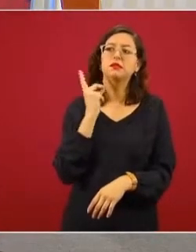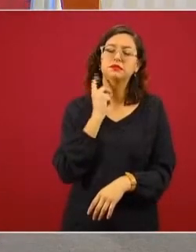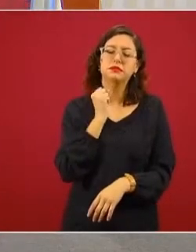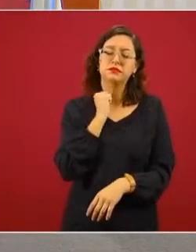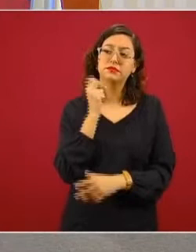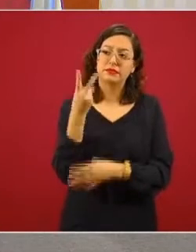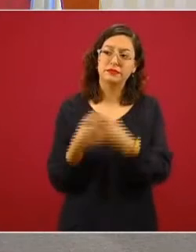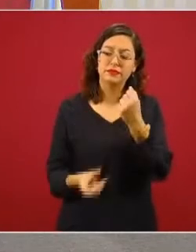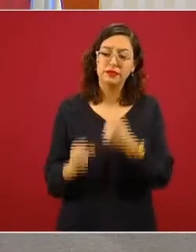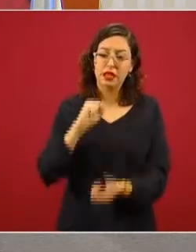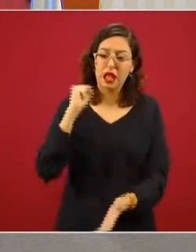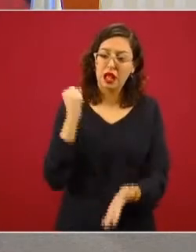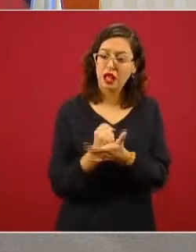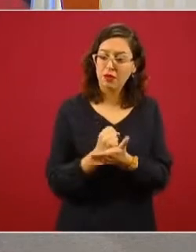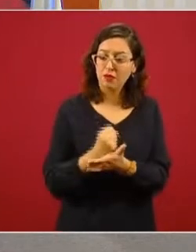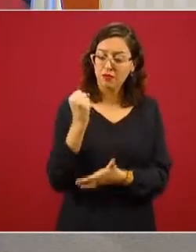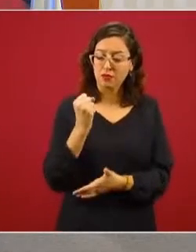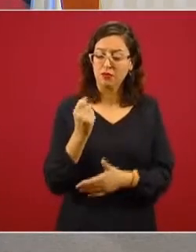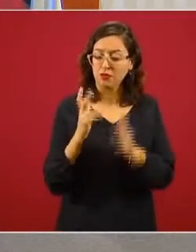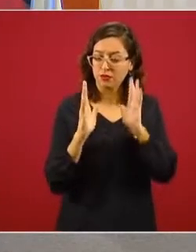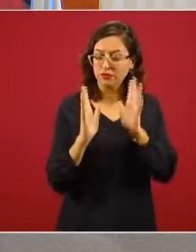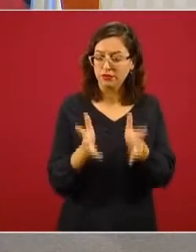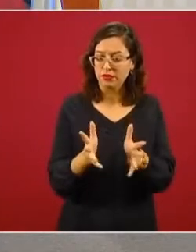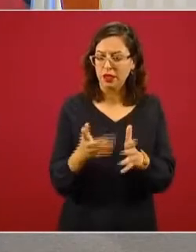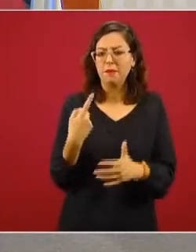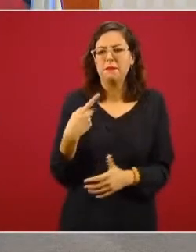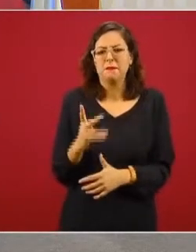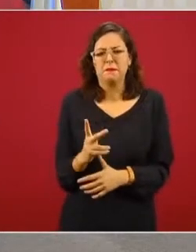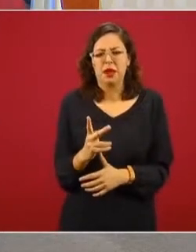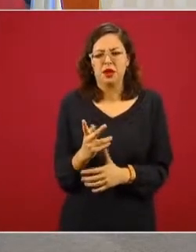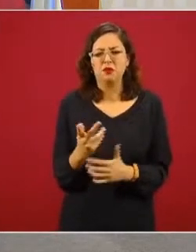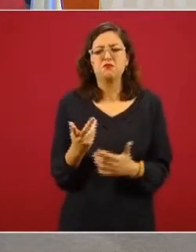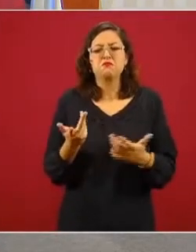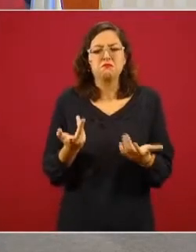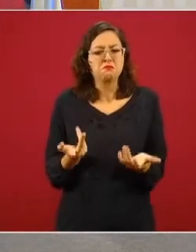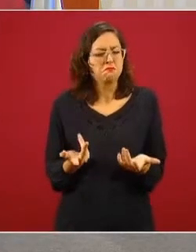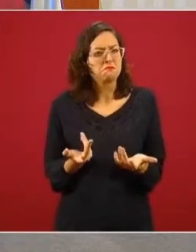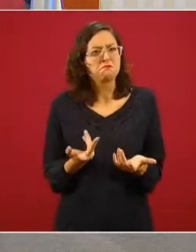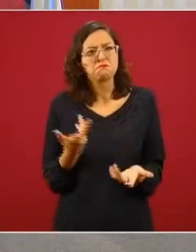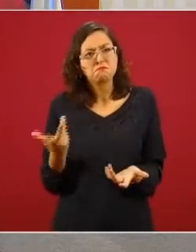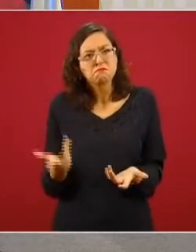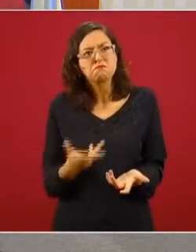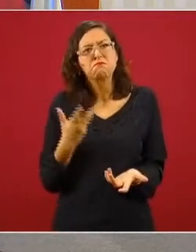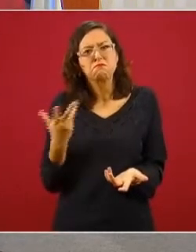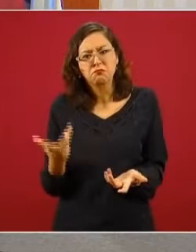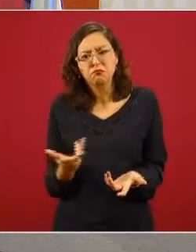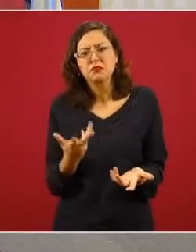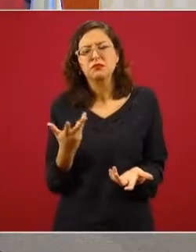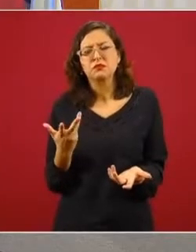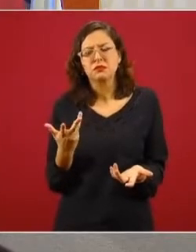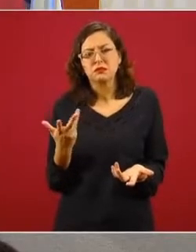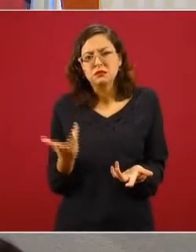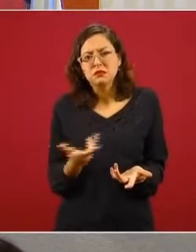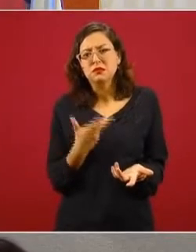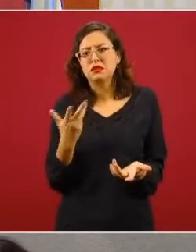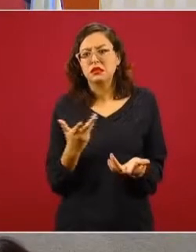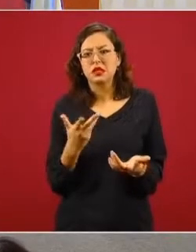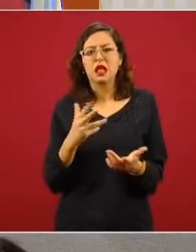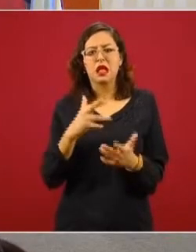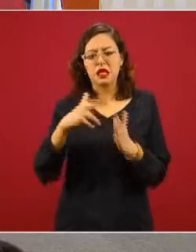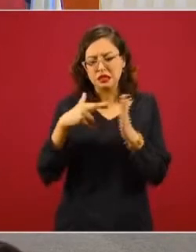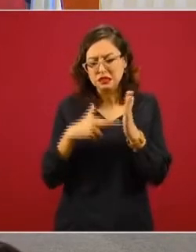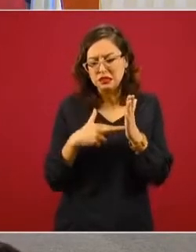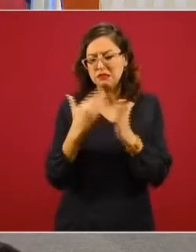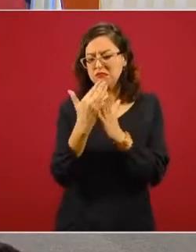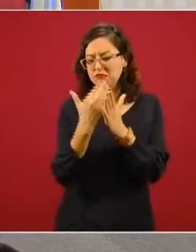pero requería que se emitieran regulaciones secundarias a través del